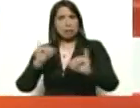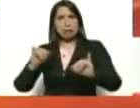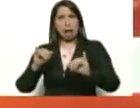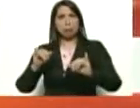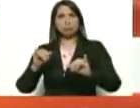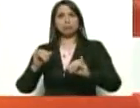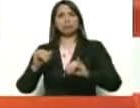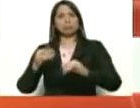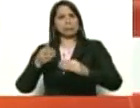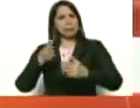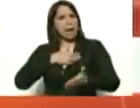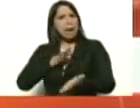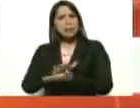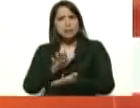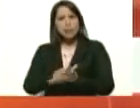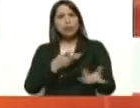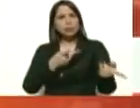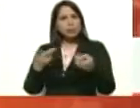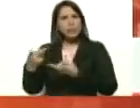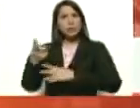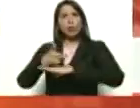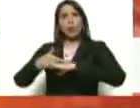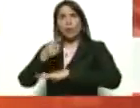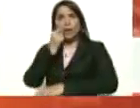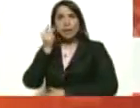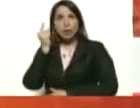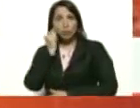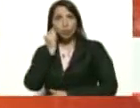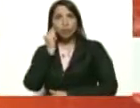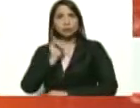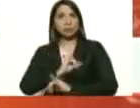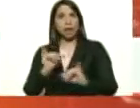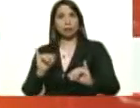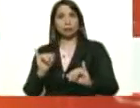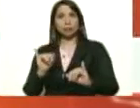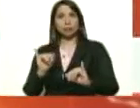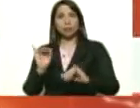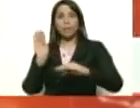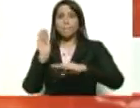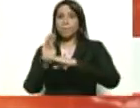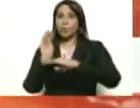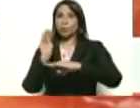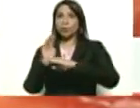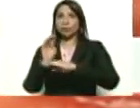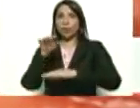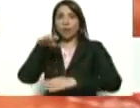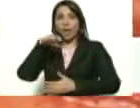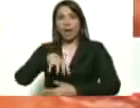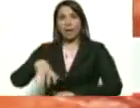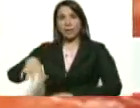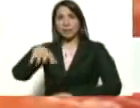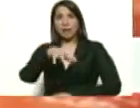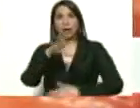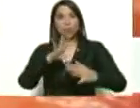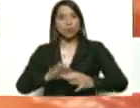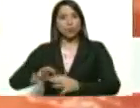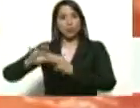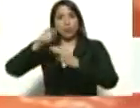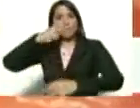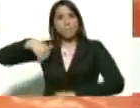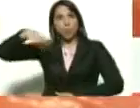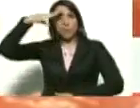Recibidos por los gobernadores. Las gobernadoras. Y los protectores de los estados en unión cívico-militar.